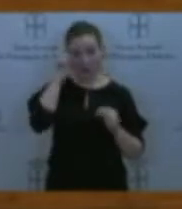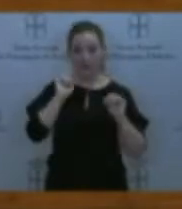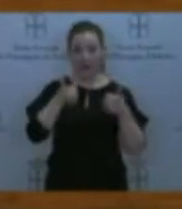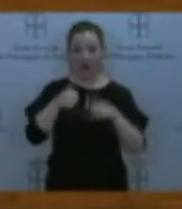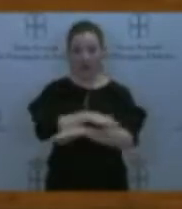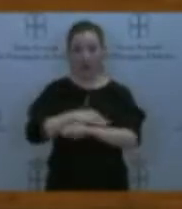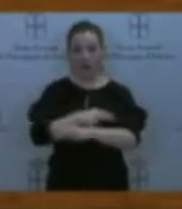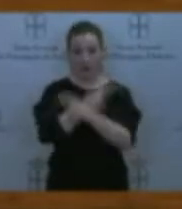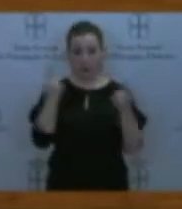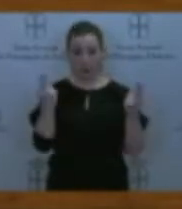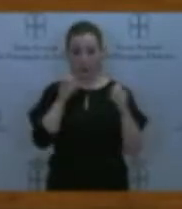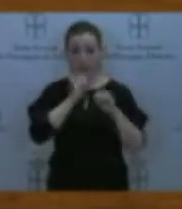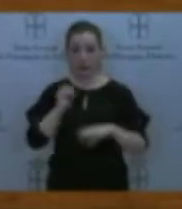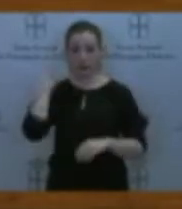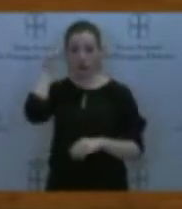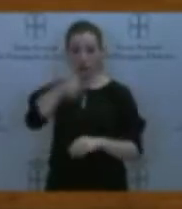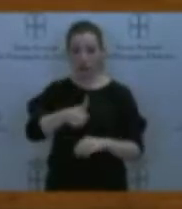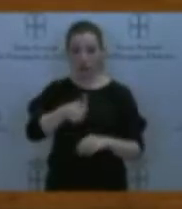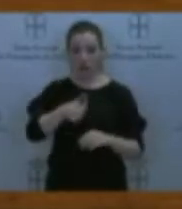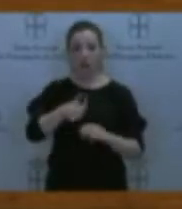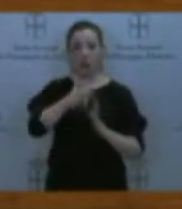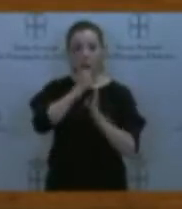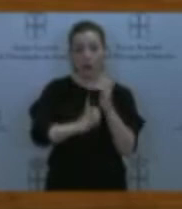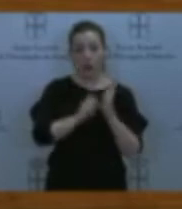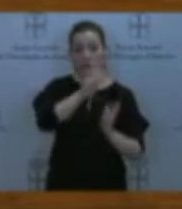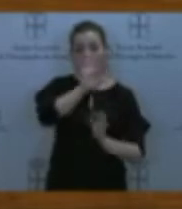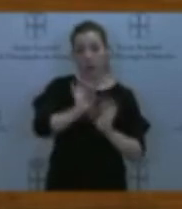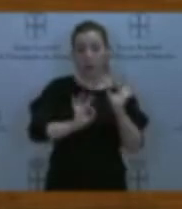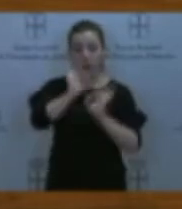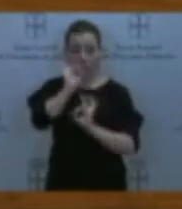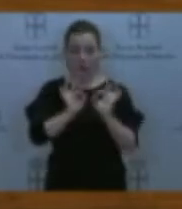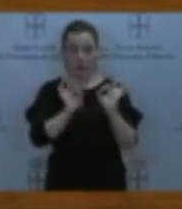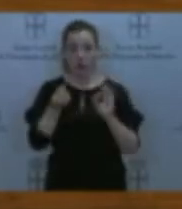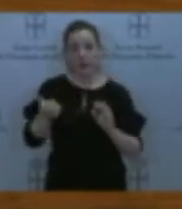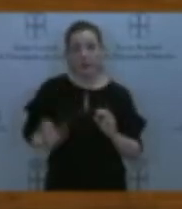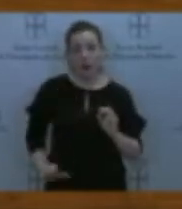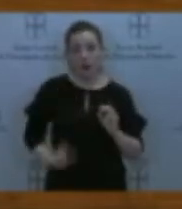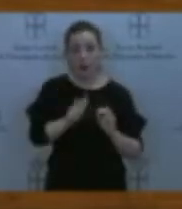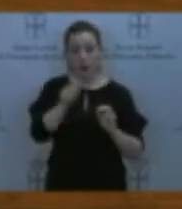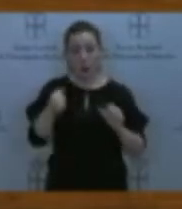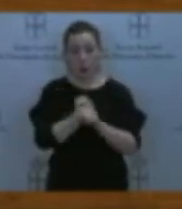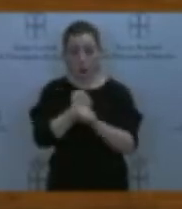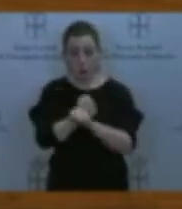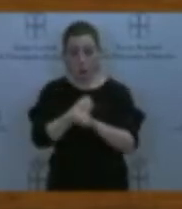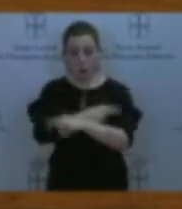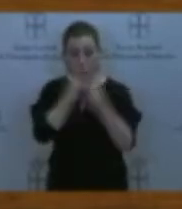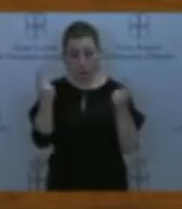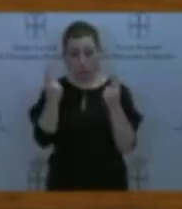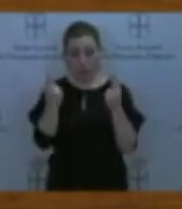públicas con la histórica reducción de un 5% unilateral de los salarios del personal público de todas las administraciones,